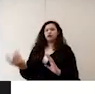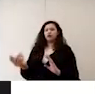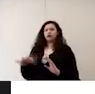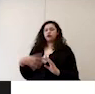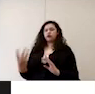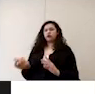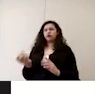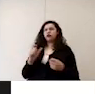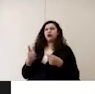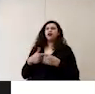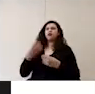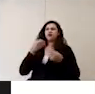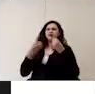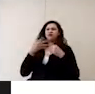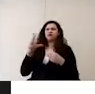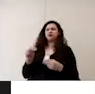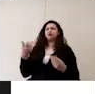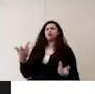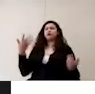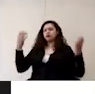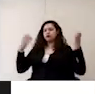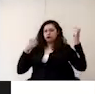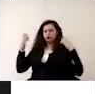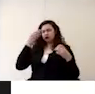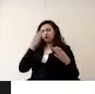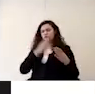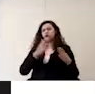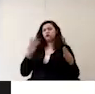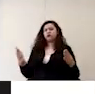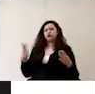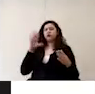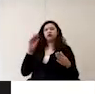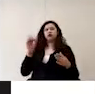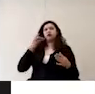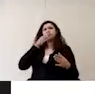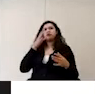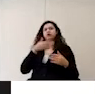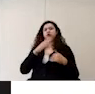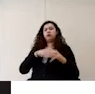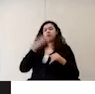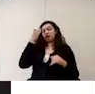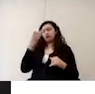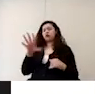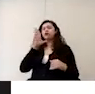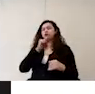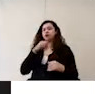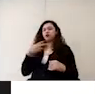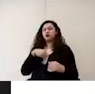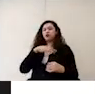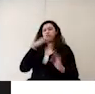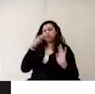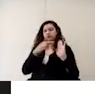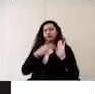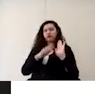similar y que el evento no dure más de 90 minutos si nosotros respetamos todas estas medidas